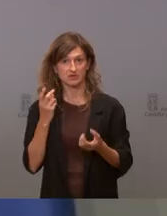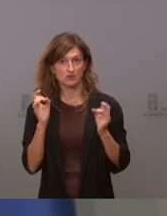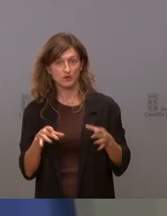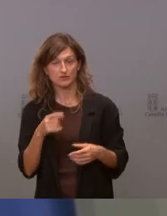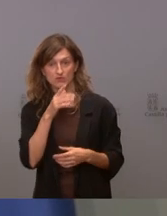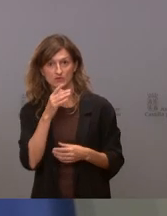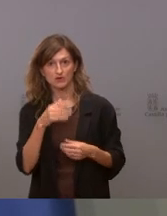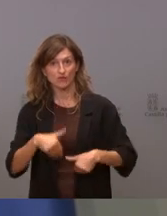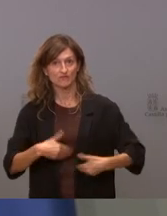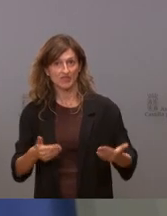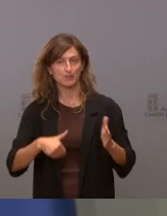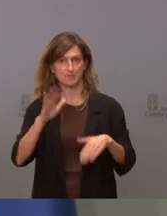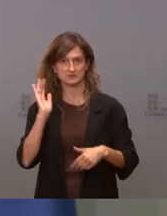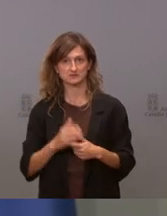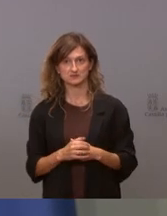mucho mayor.